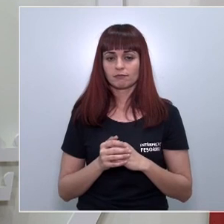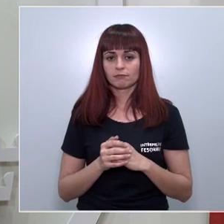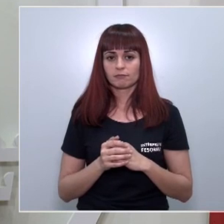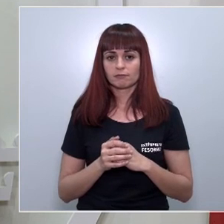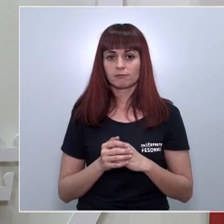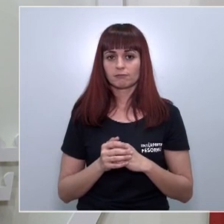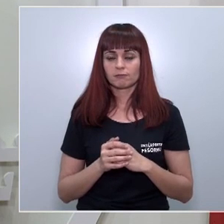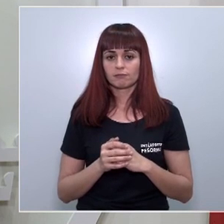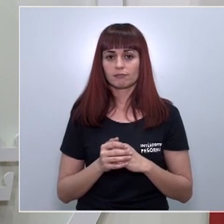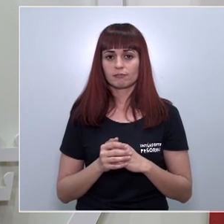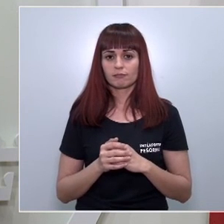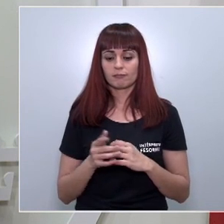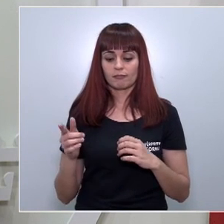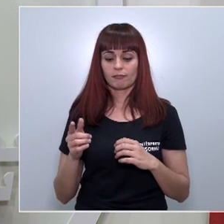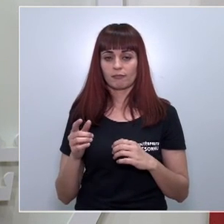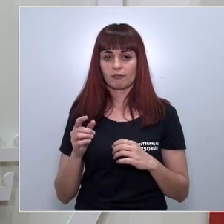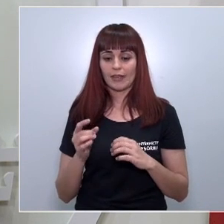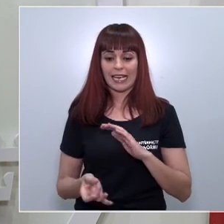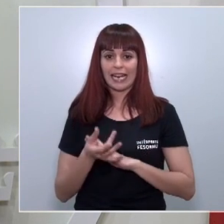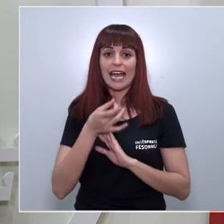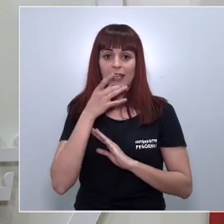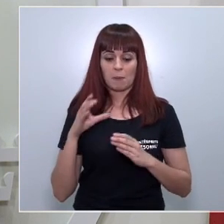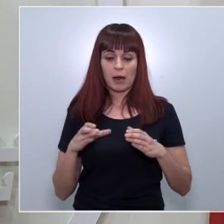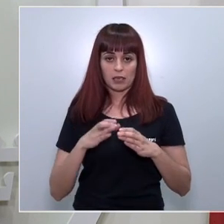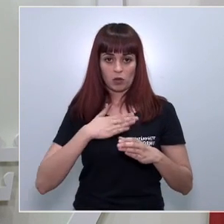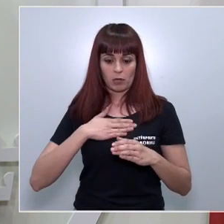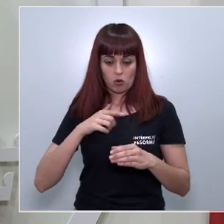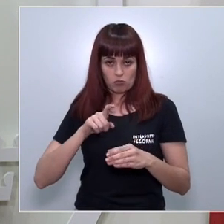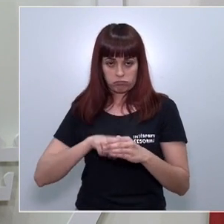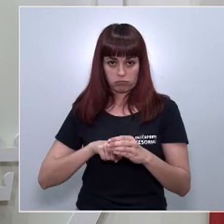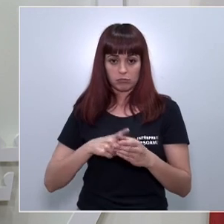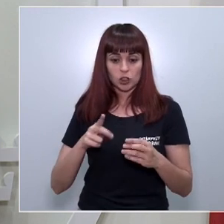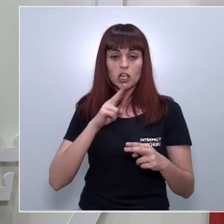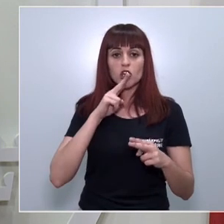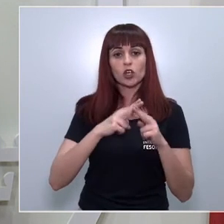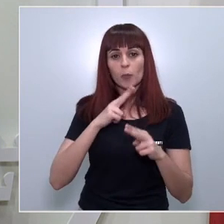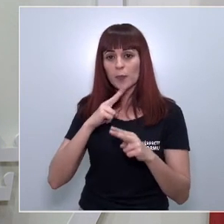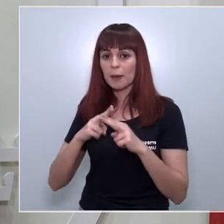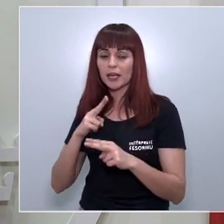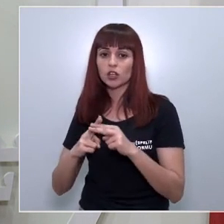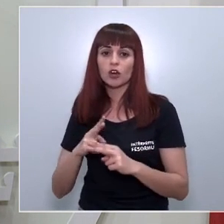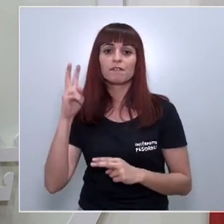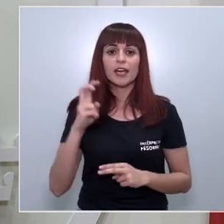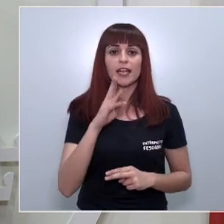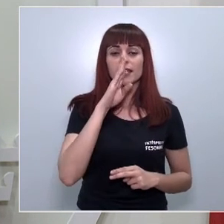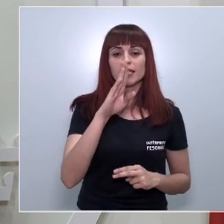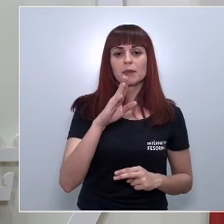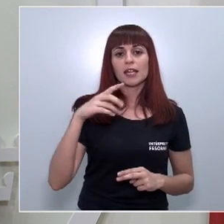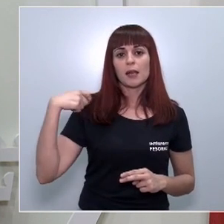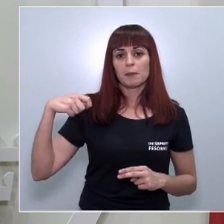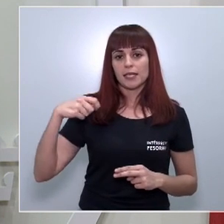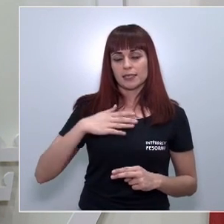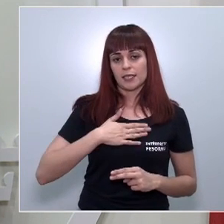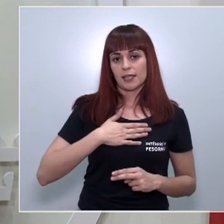el partido al que yo pertenezco así que y por supuesto esos nombramientos pues vendrán directamente de nuestra presidenta y de